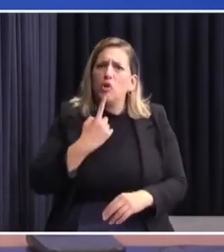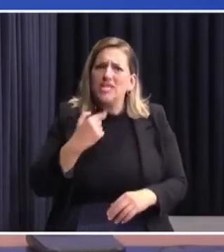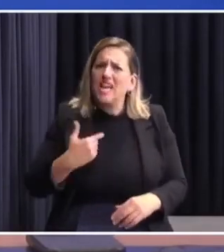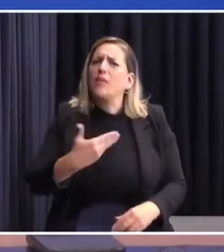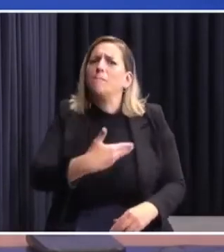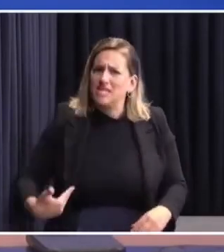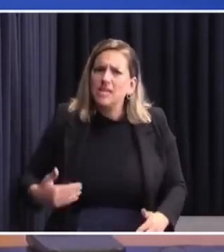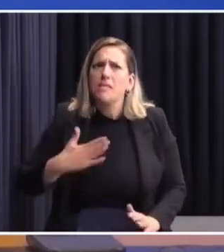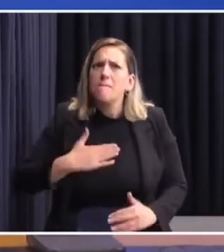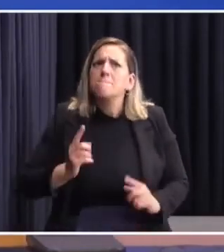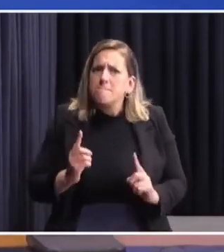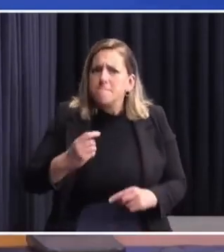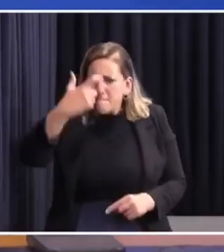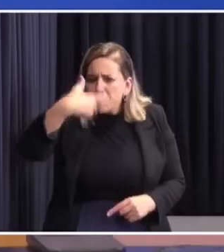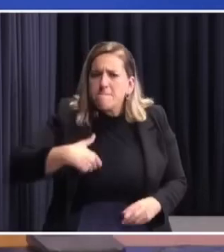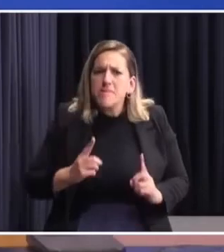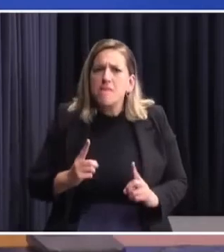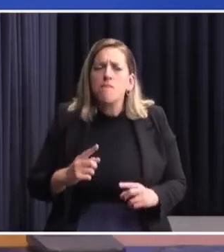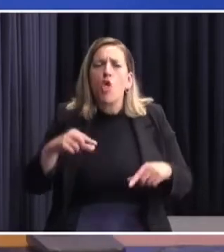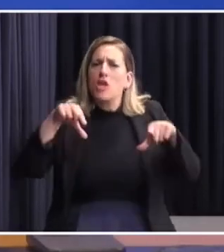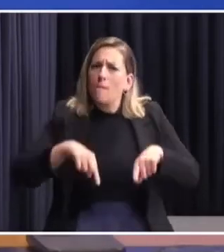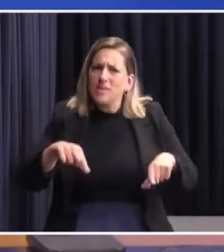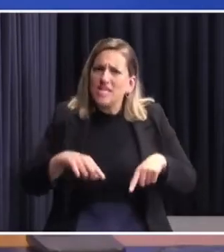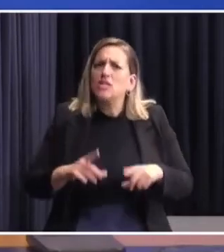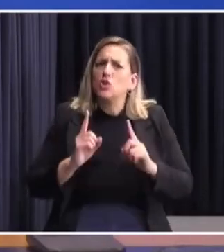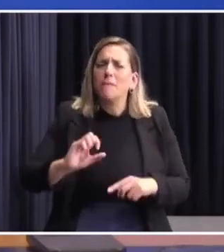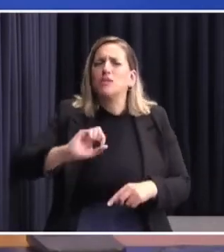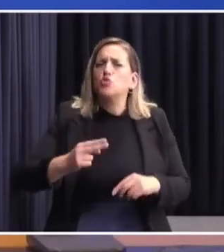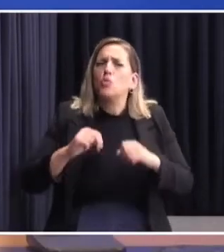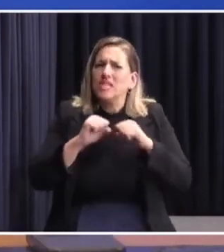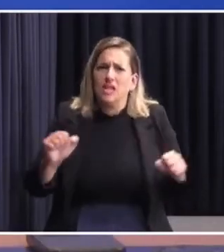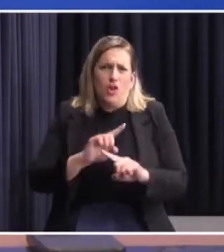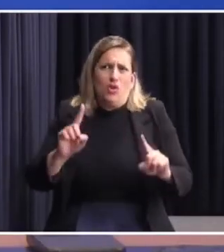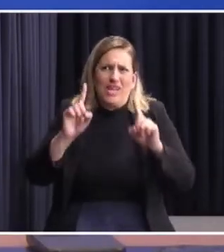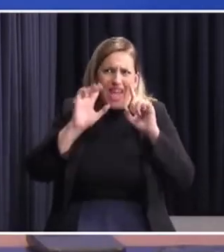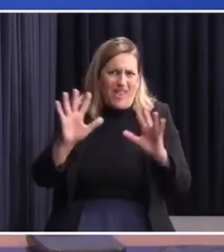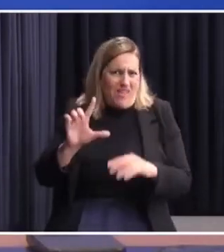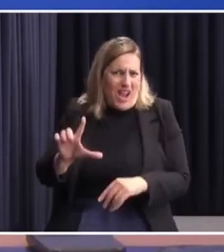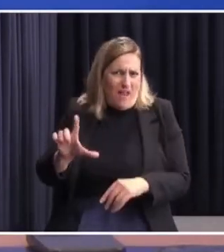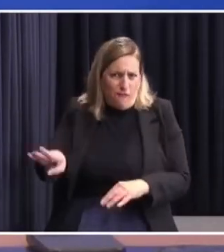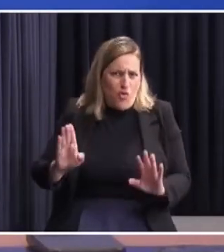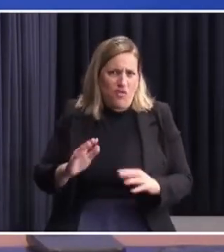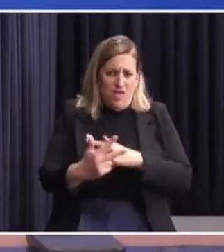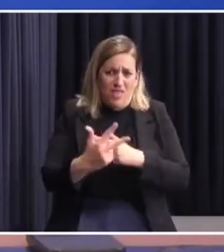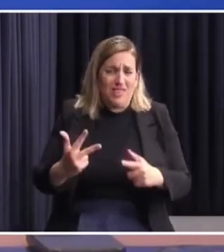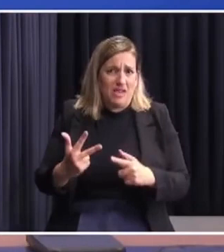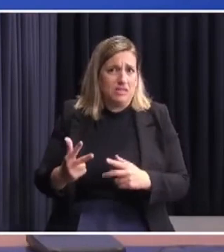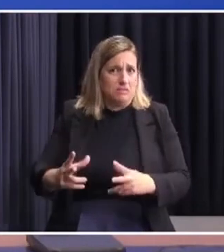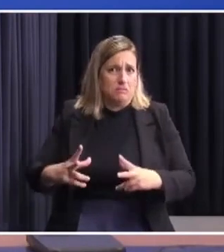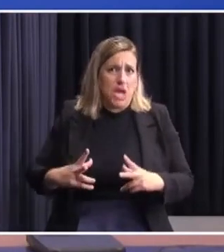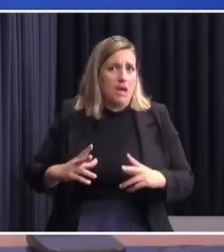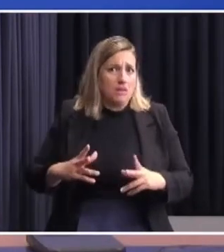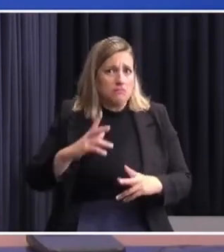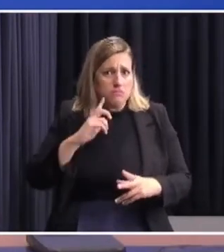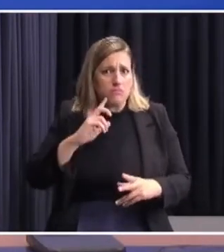del presidente de la República, de los ministros y de los subsecretarios. Las tres personas me han ofrecido su